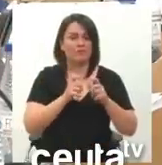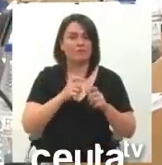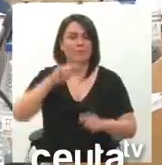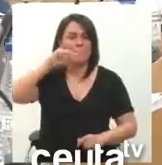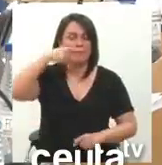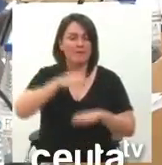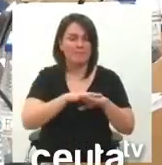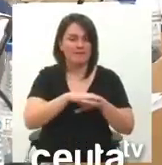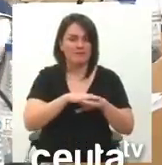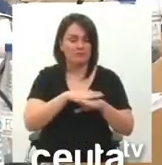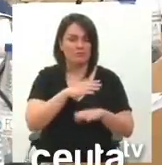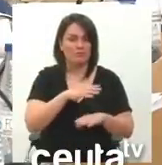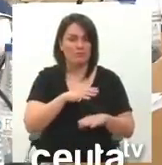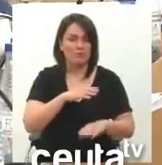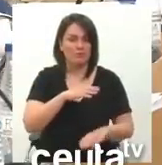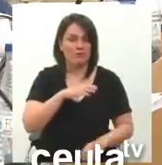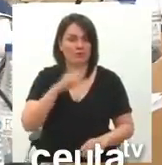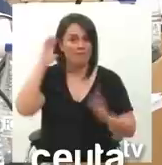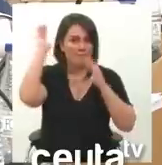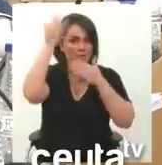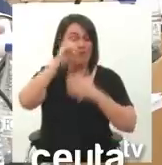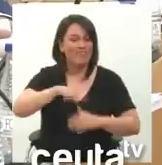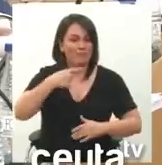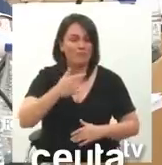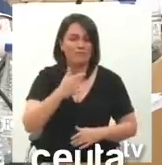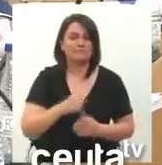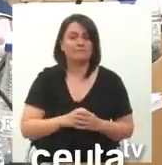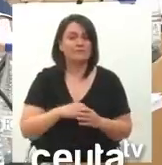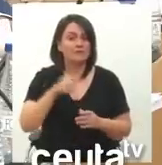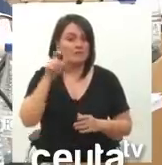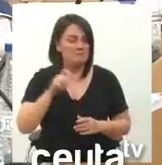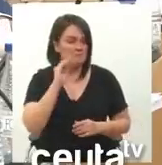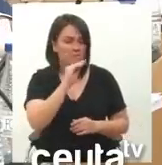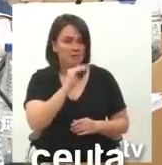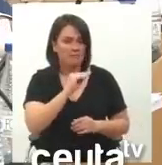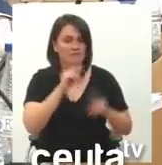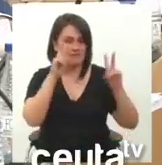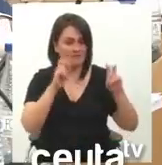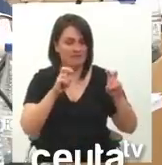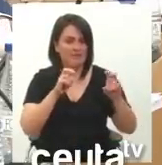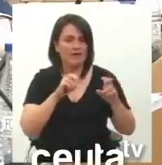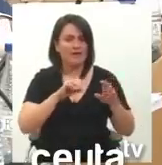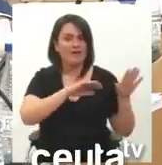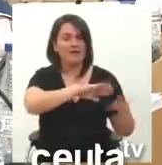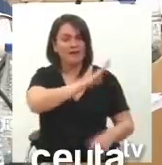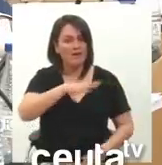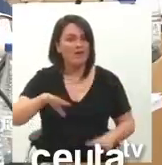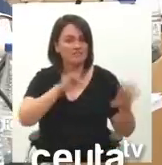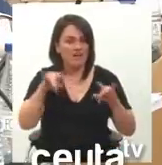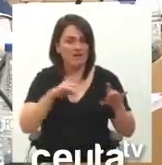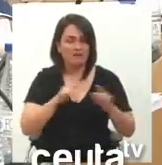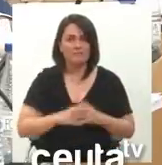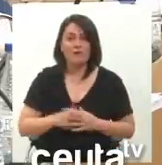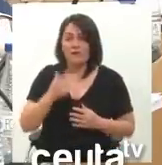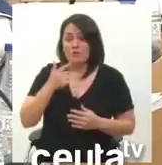preguntaba sobre la postura del Partido Popular con respecto del Sáhara. Dijo el señor Feijó, yo no puedo tener una postura